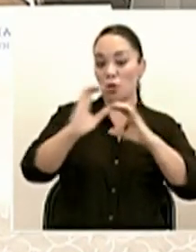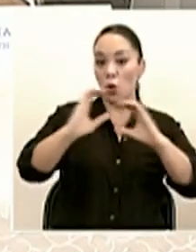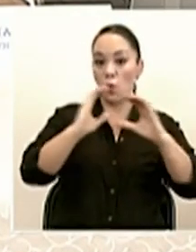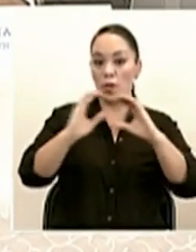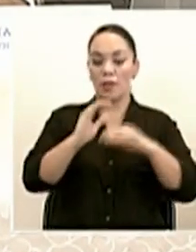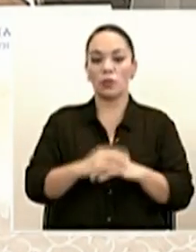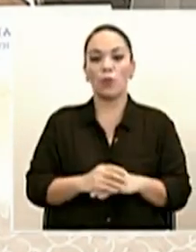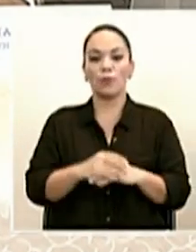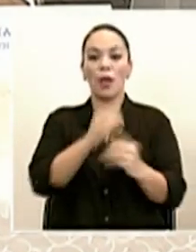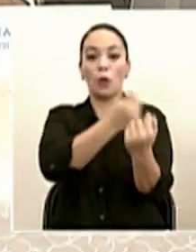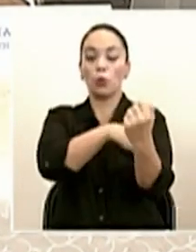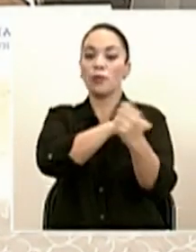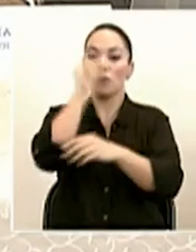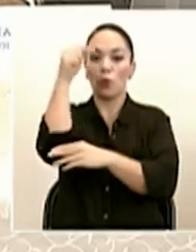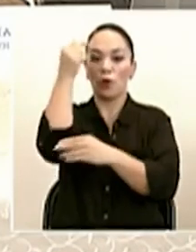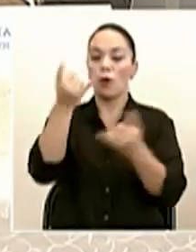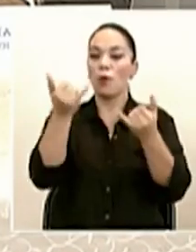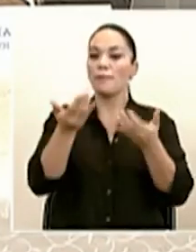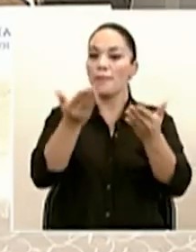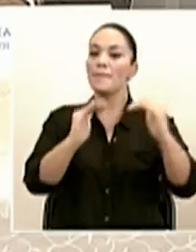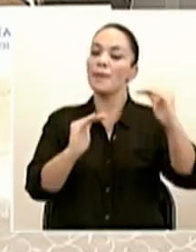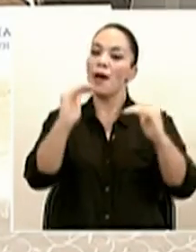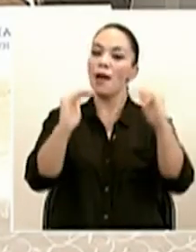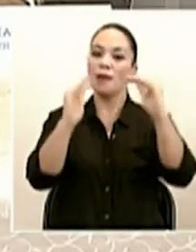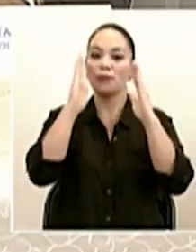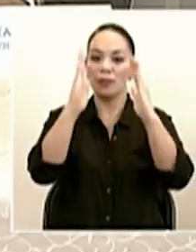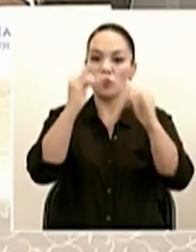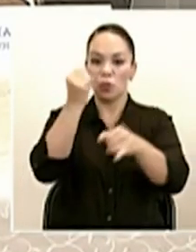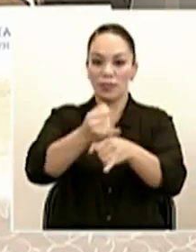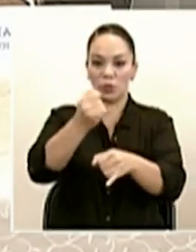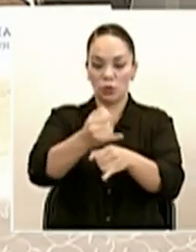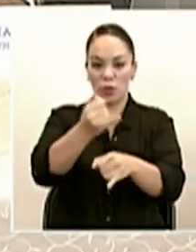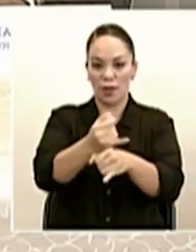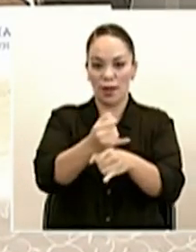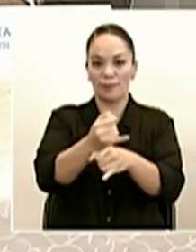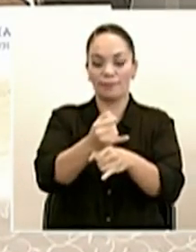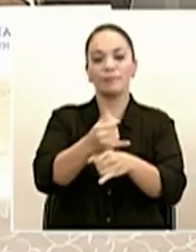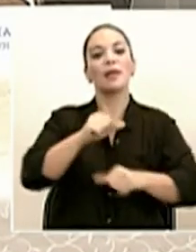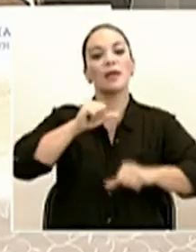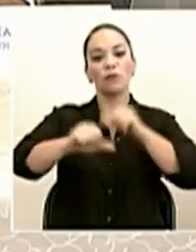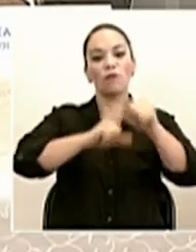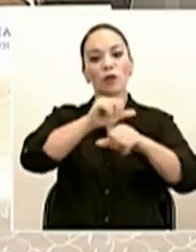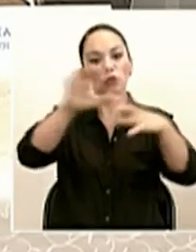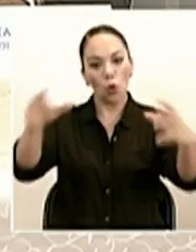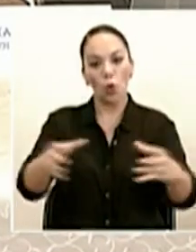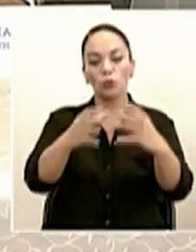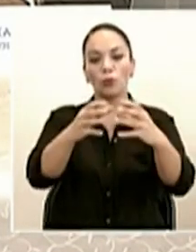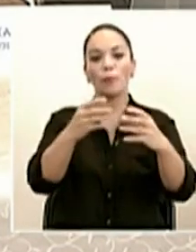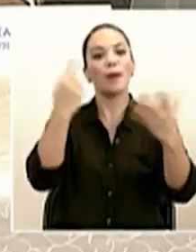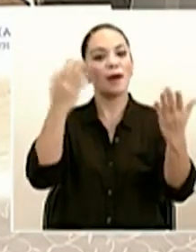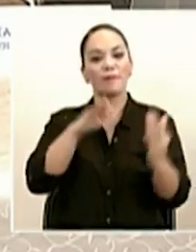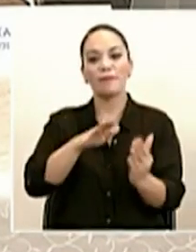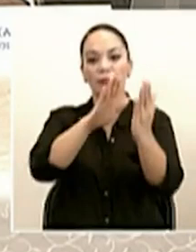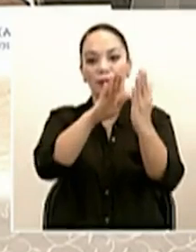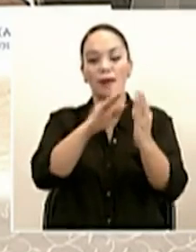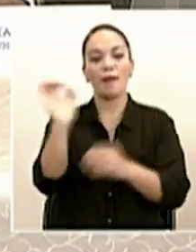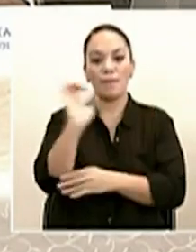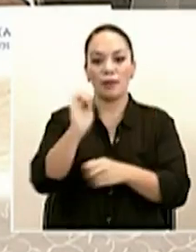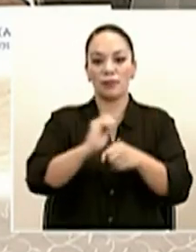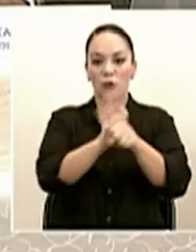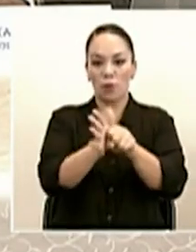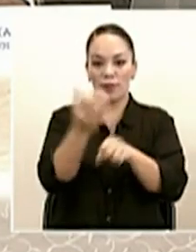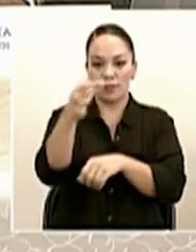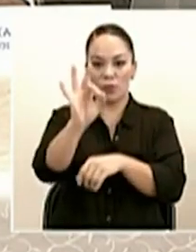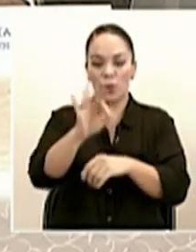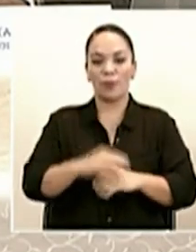cual las autoridades de gobierno ofrecerán el balance de la atención institucional y esfuerzos conjuntos para enfrentar la emergencia por el COVID-19.